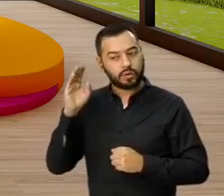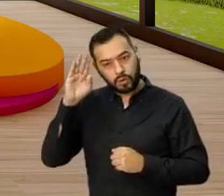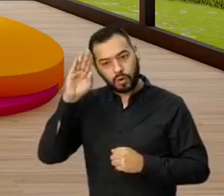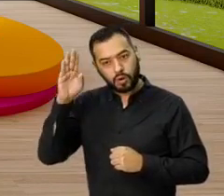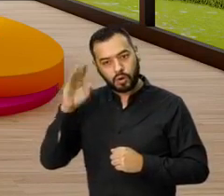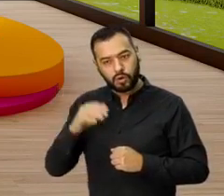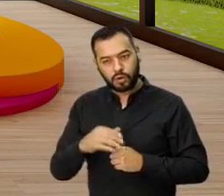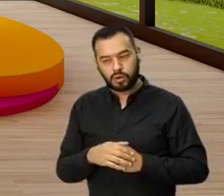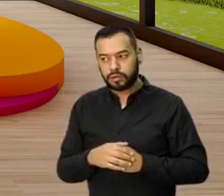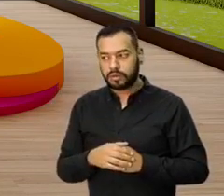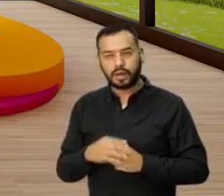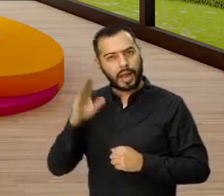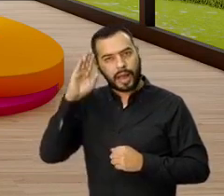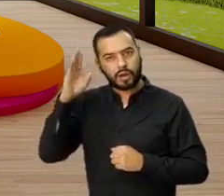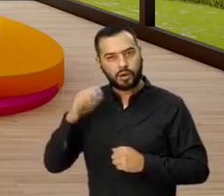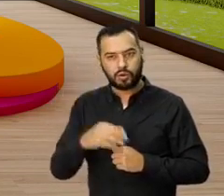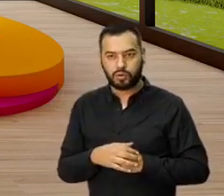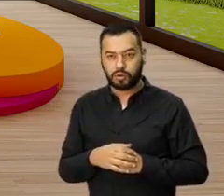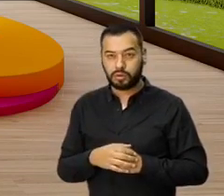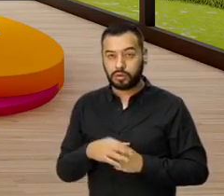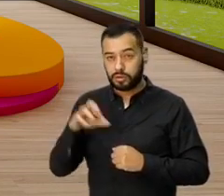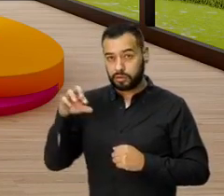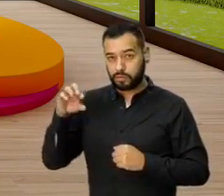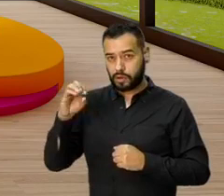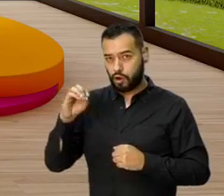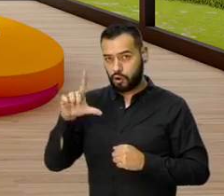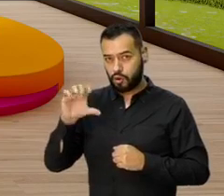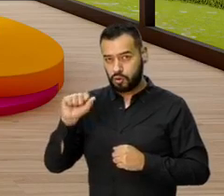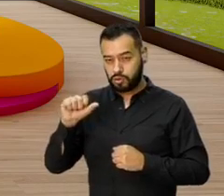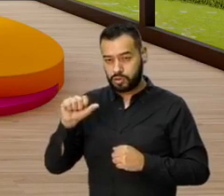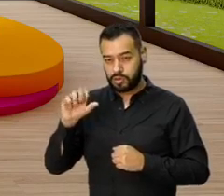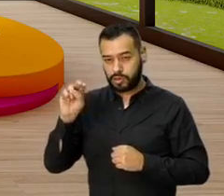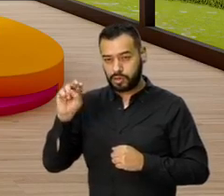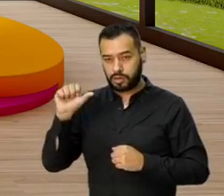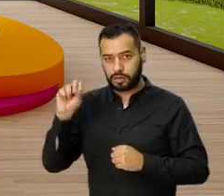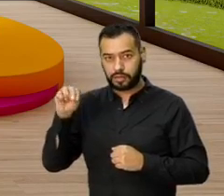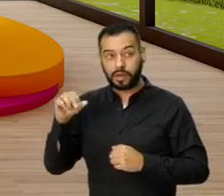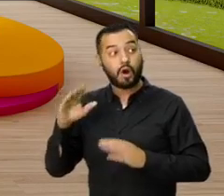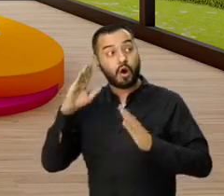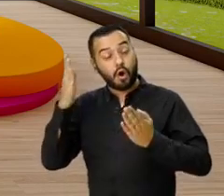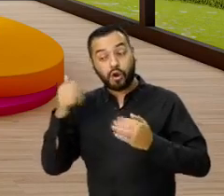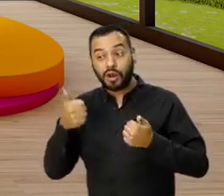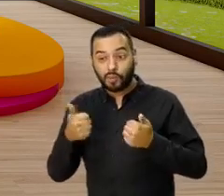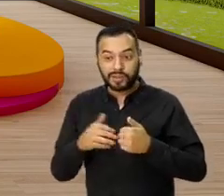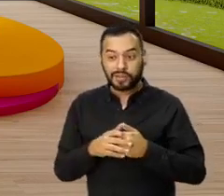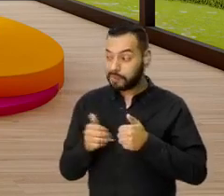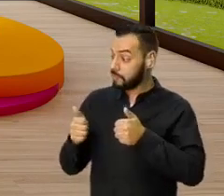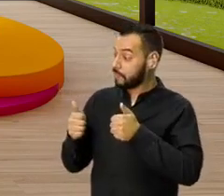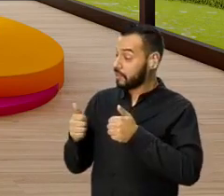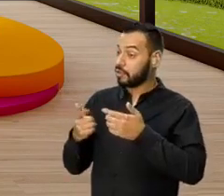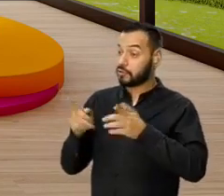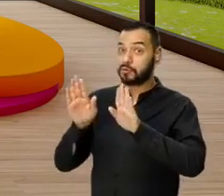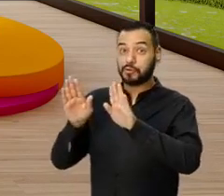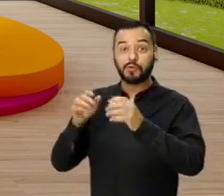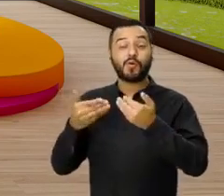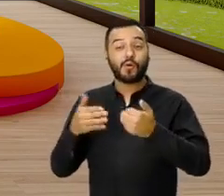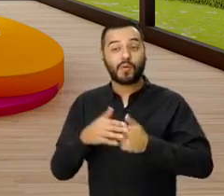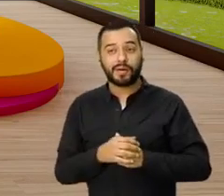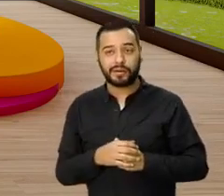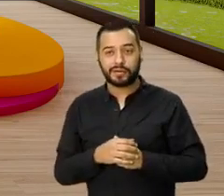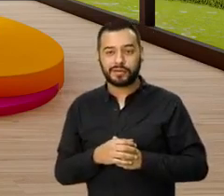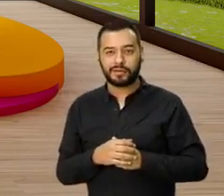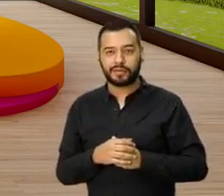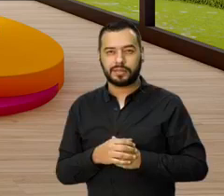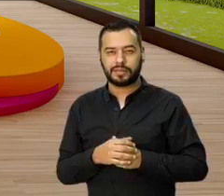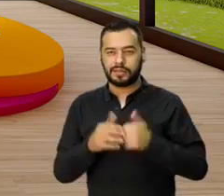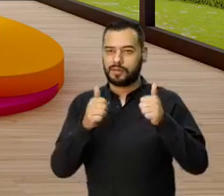Hola Andrea. ¿Aló? Paola Andrea. Hola, ¿cómo estás? Hola, muy bien, gracias, ¿y tú cómo vas?